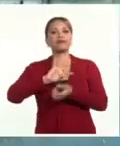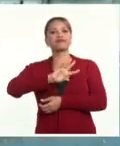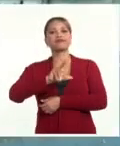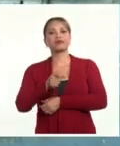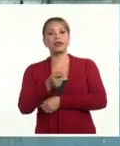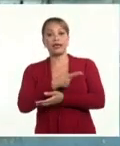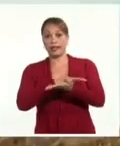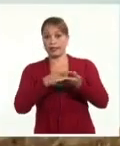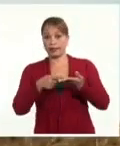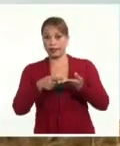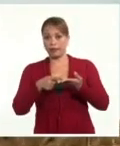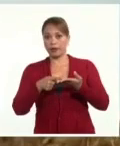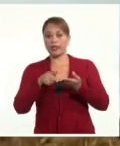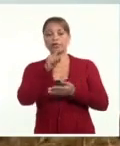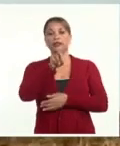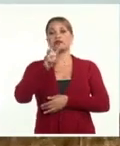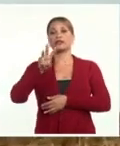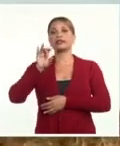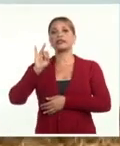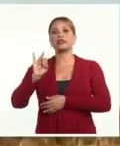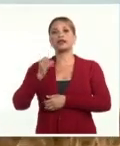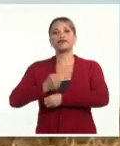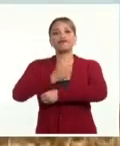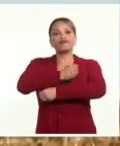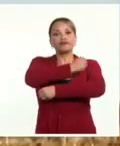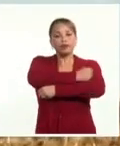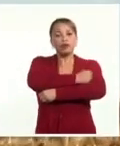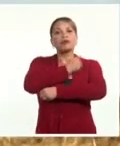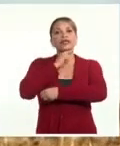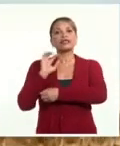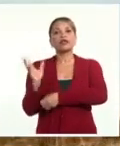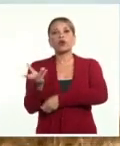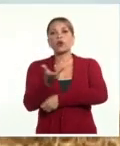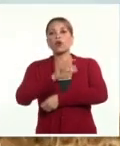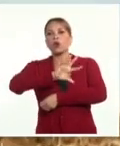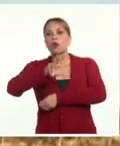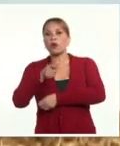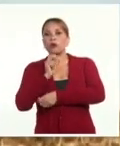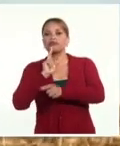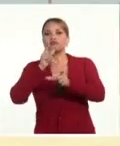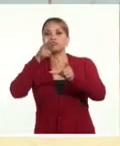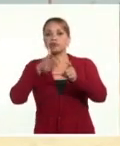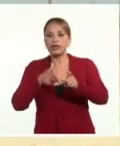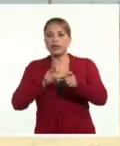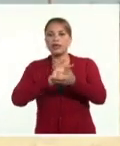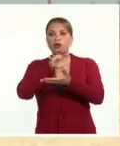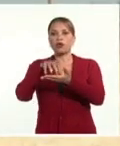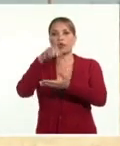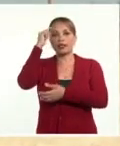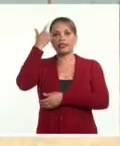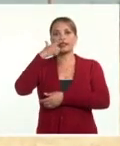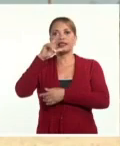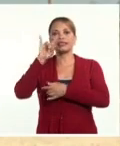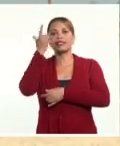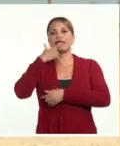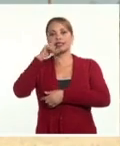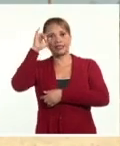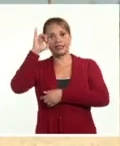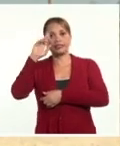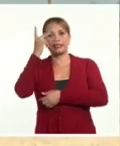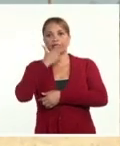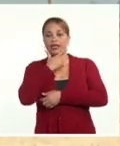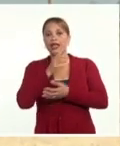semana, un convoy de 137 camiones sacó el hidrocarburo de los campos petroleros de la región de Yacira hacia las bases militares